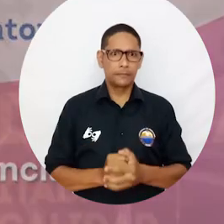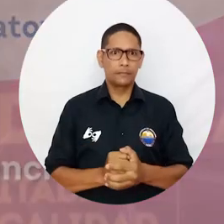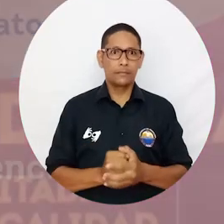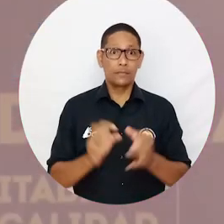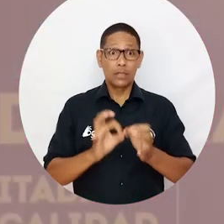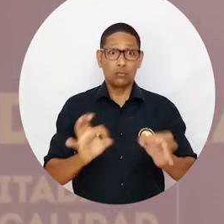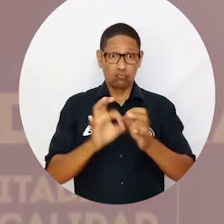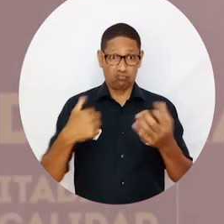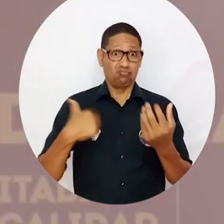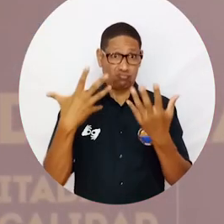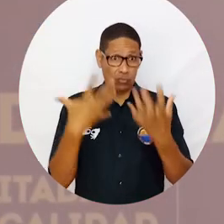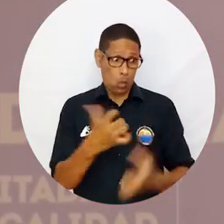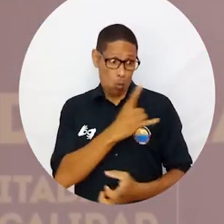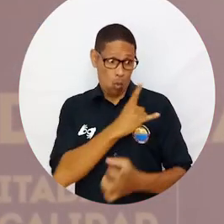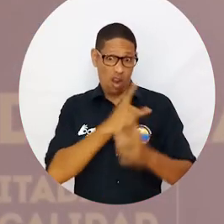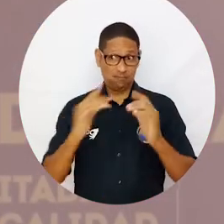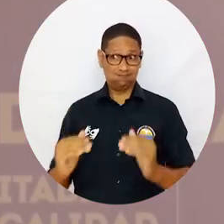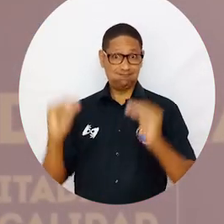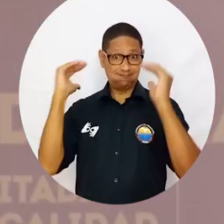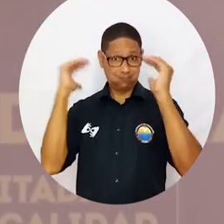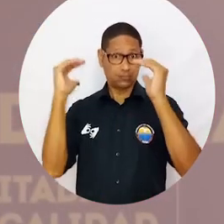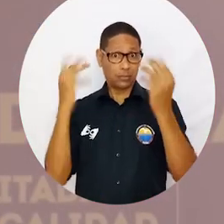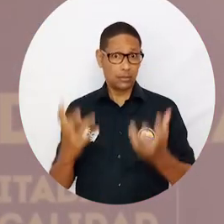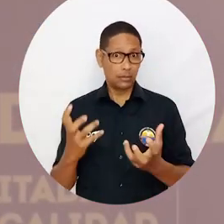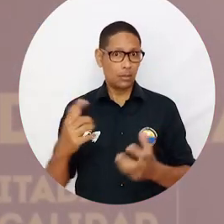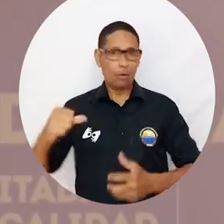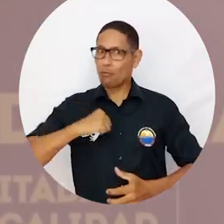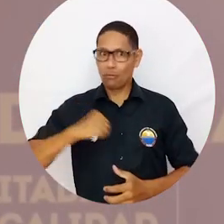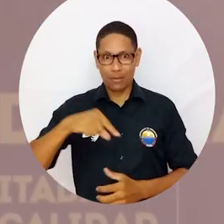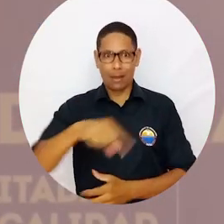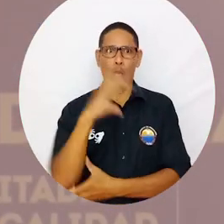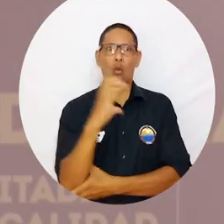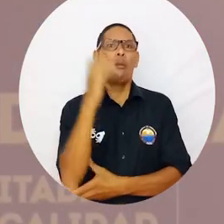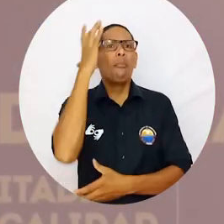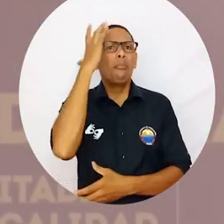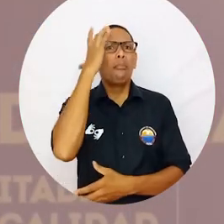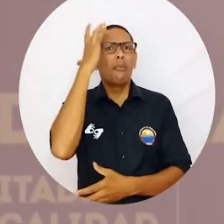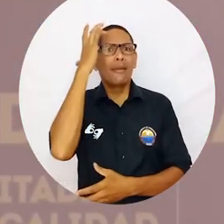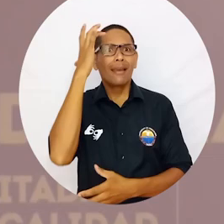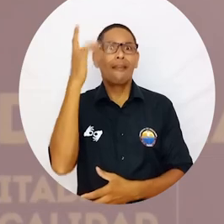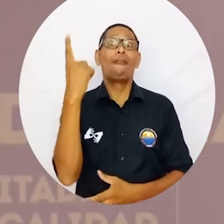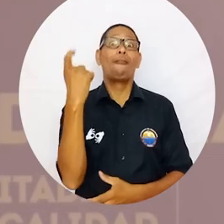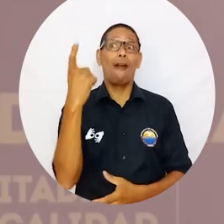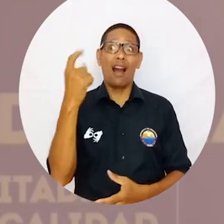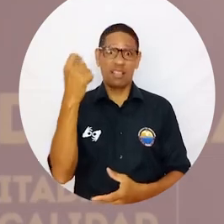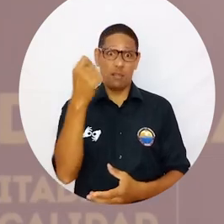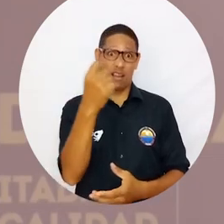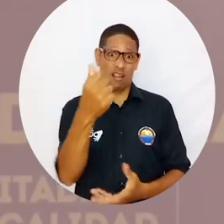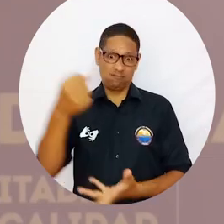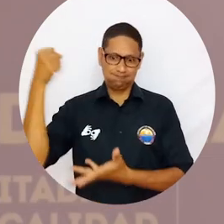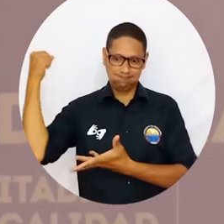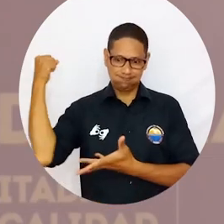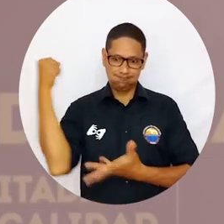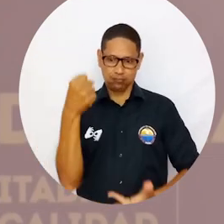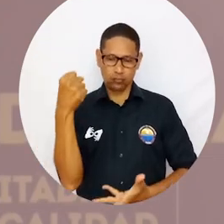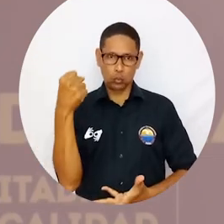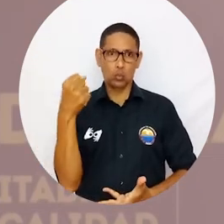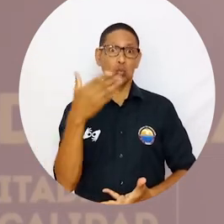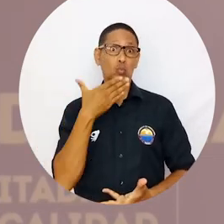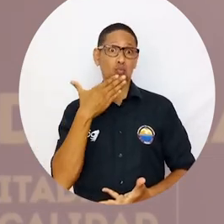abierta. ¿Queremos tener universidades de talla mundial? Pues, ¿por qué no tenemos? Porque en alguna medida no invertimos en educación